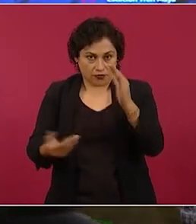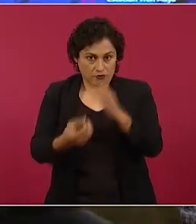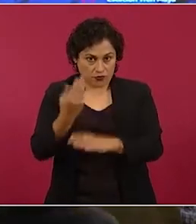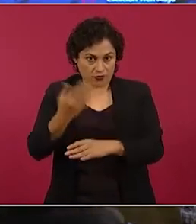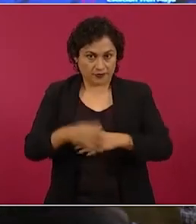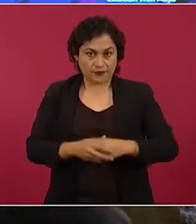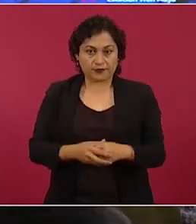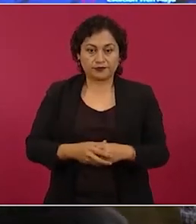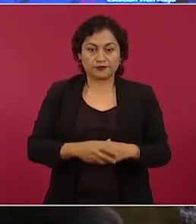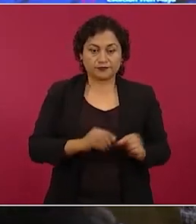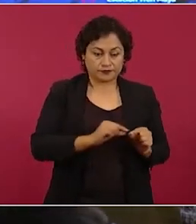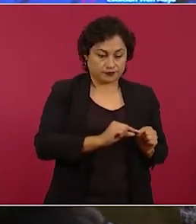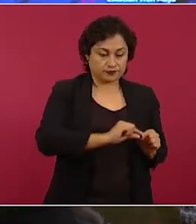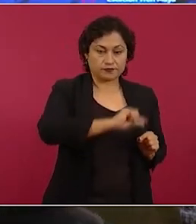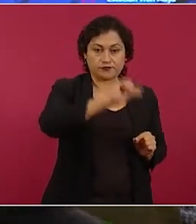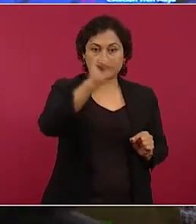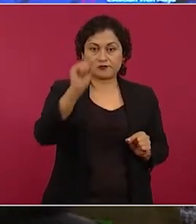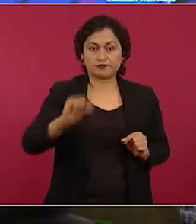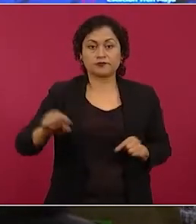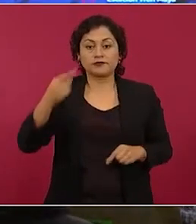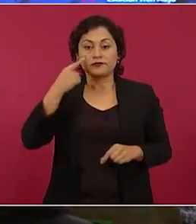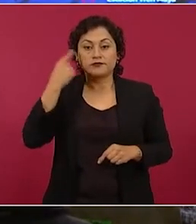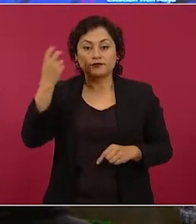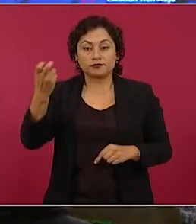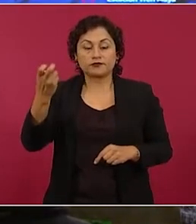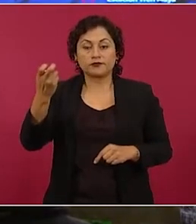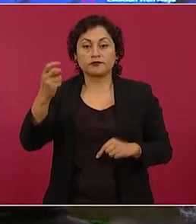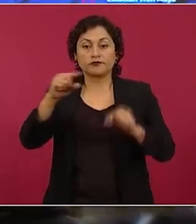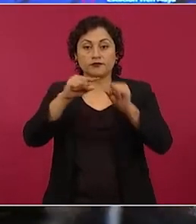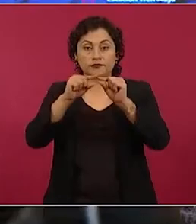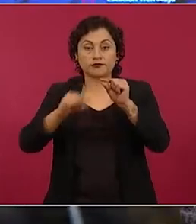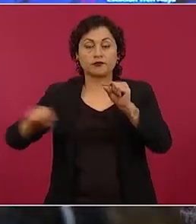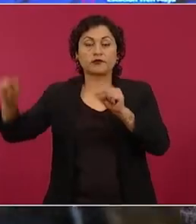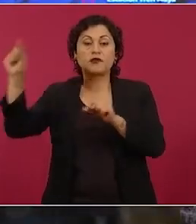hasta aquí y aquí es la autopista